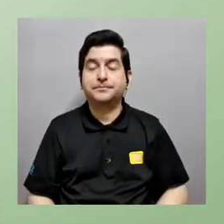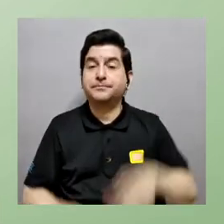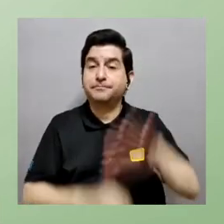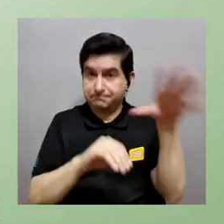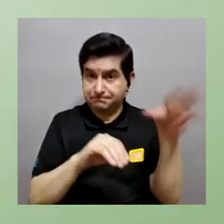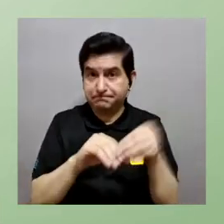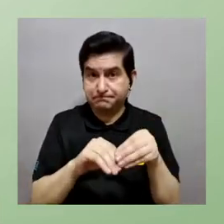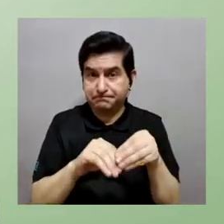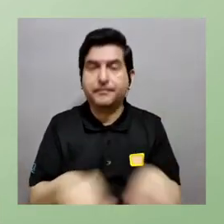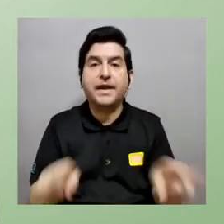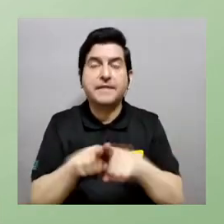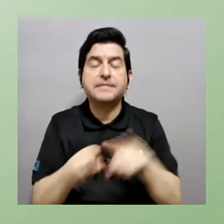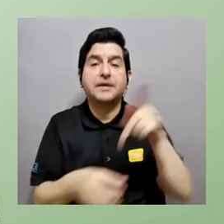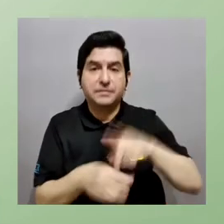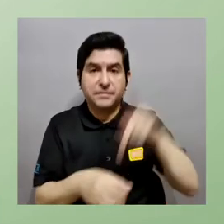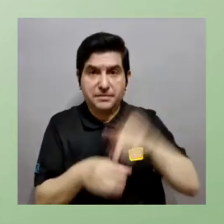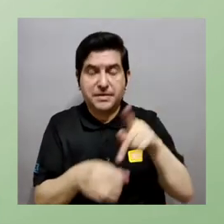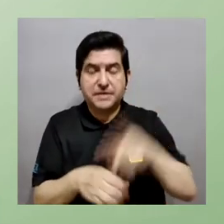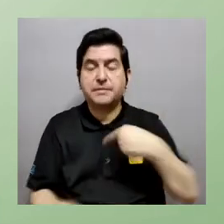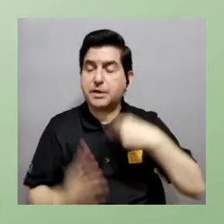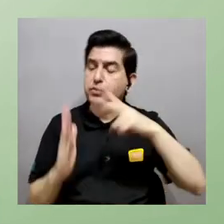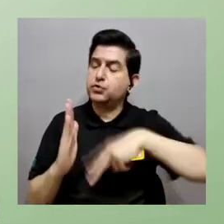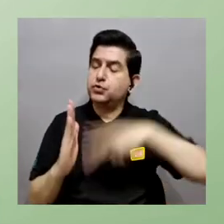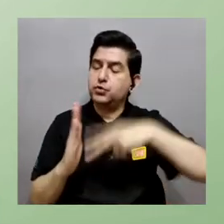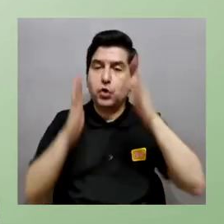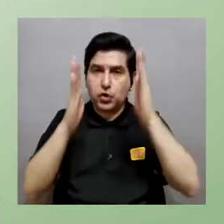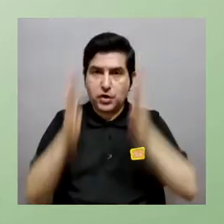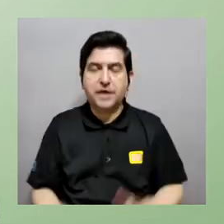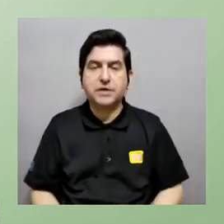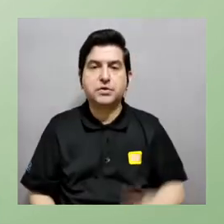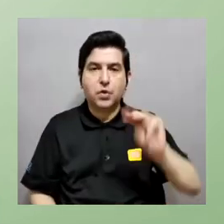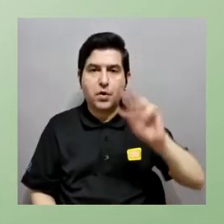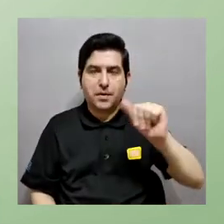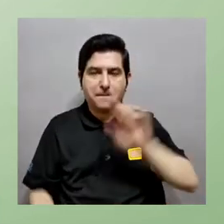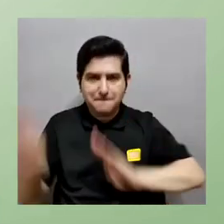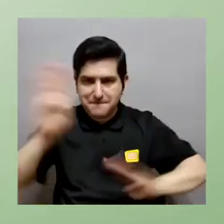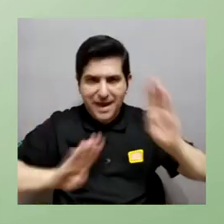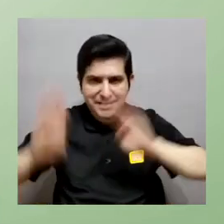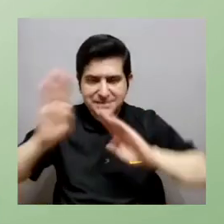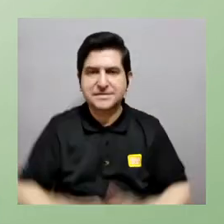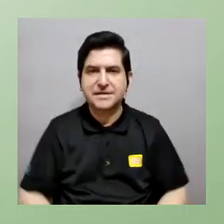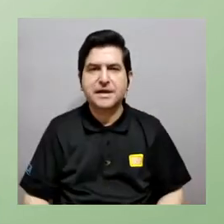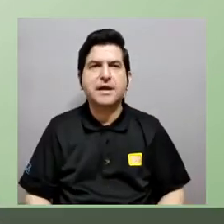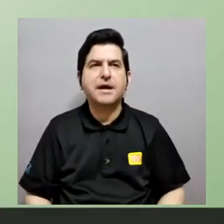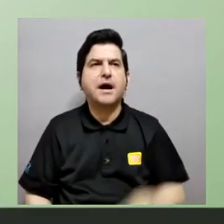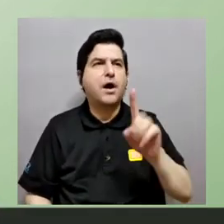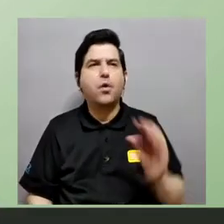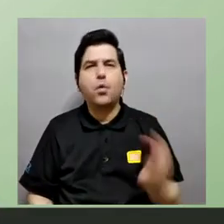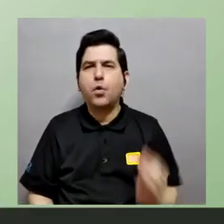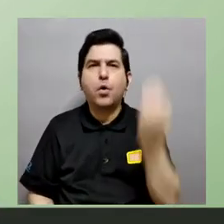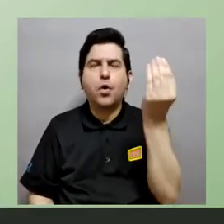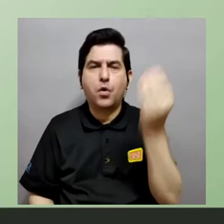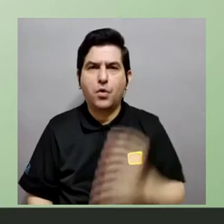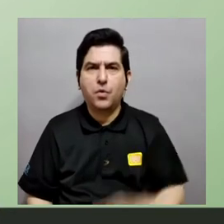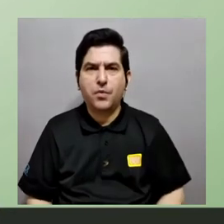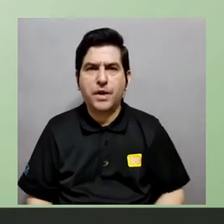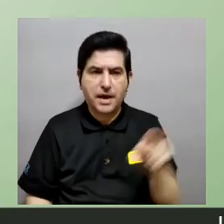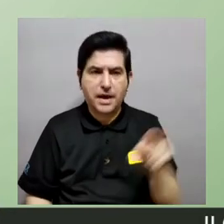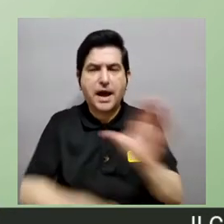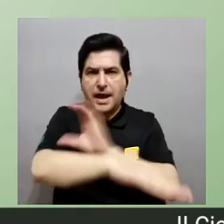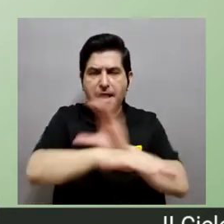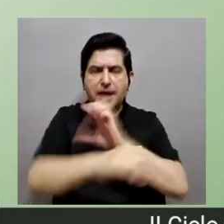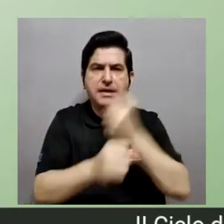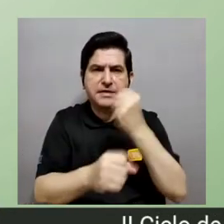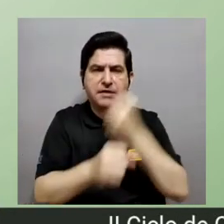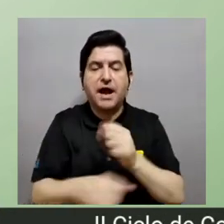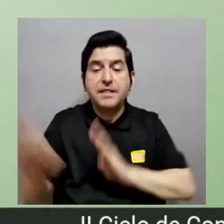ingenio atacamos los problemas por el otro lado también estoy participando como lector en este caso desde la maestría en biología de